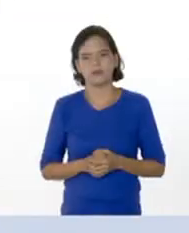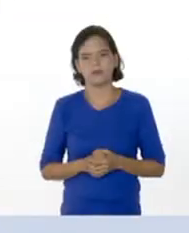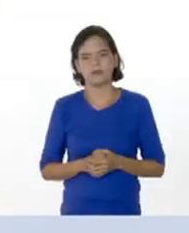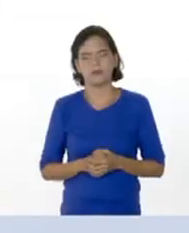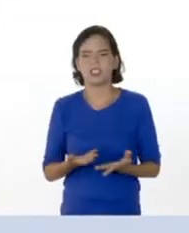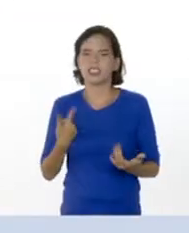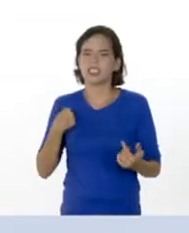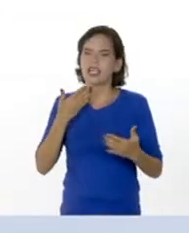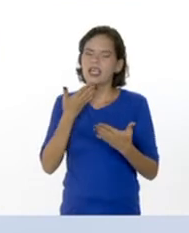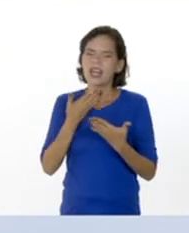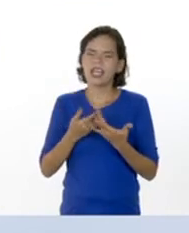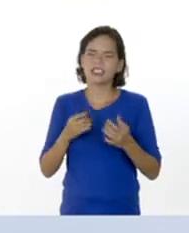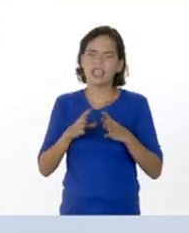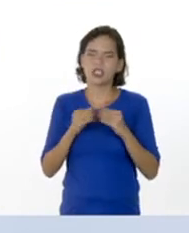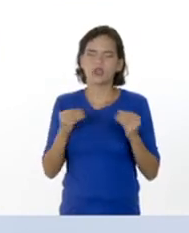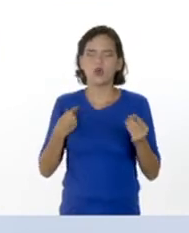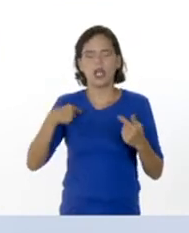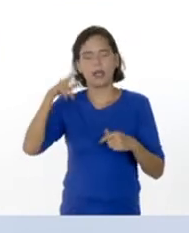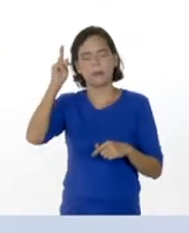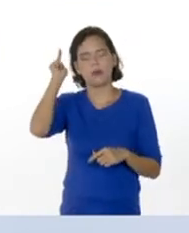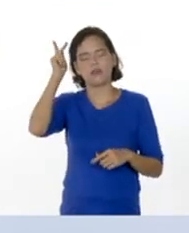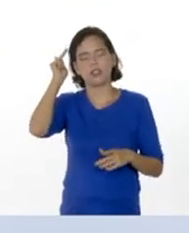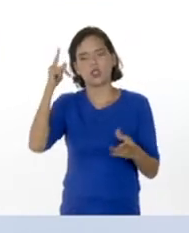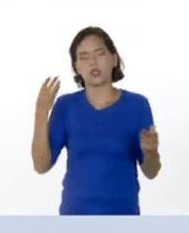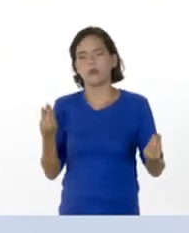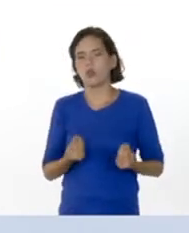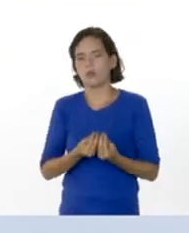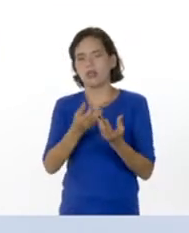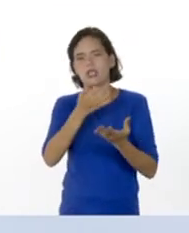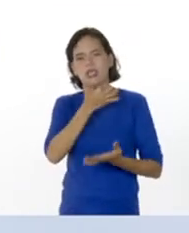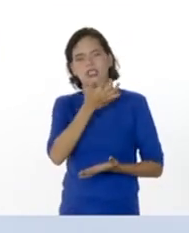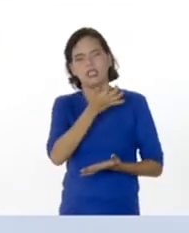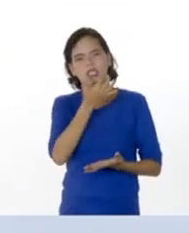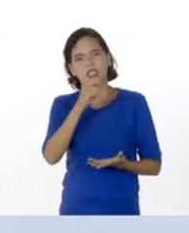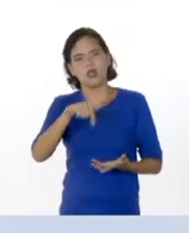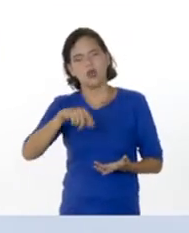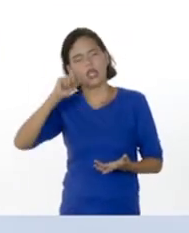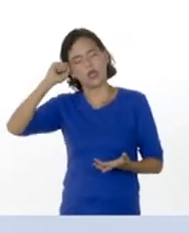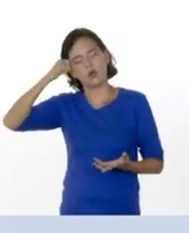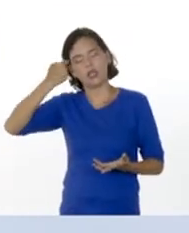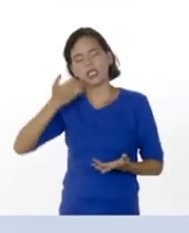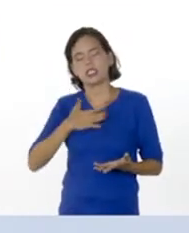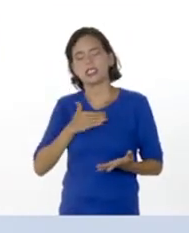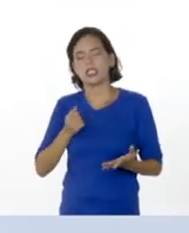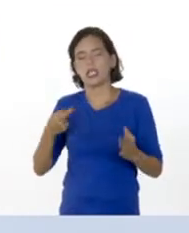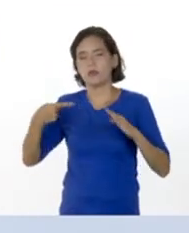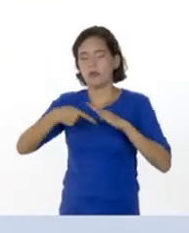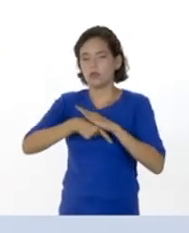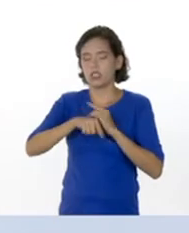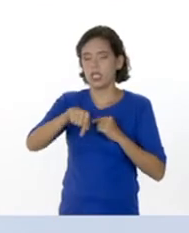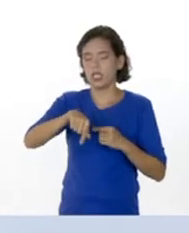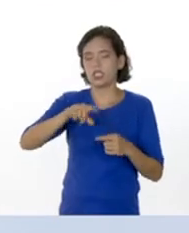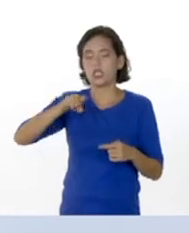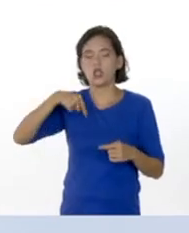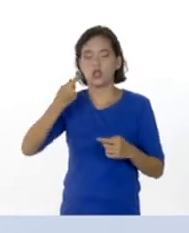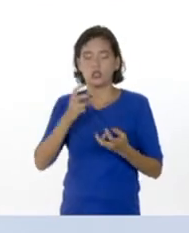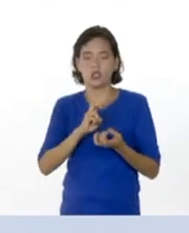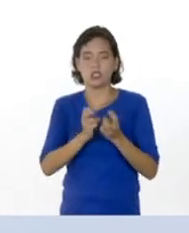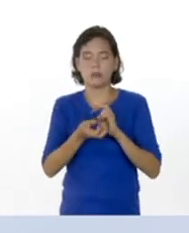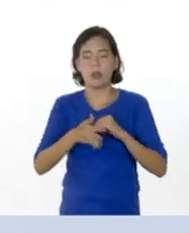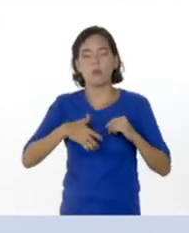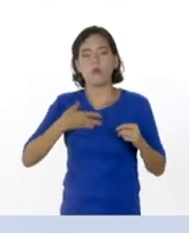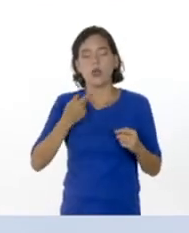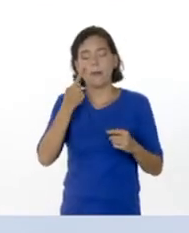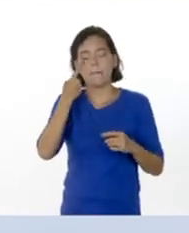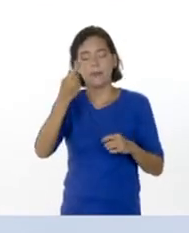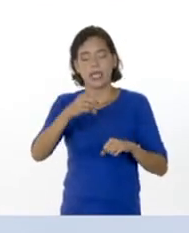Muchas gracias a todas las profesoras por acompañarnos la tarde de hoy. Recuerden que si quieren profundizar en este y otros temas pueden visitar la página web del